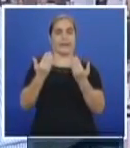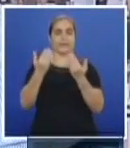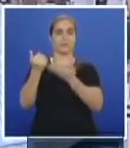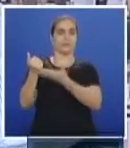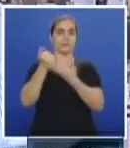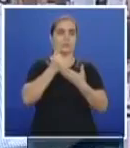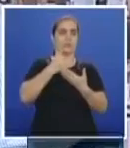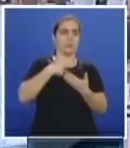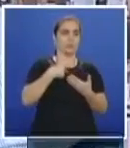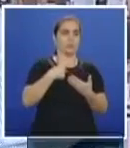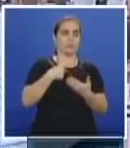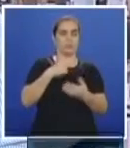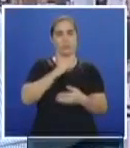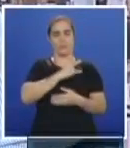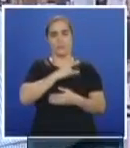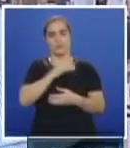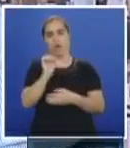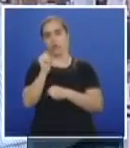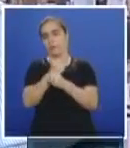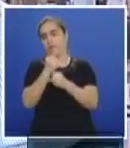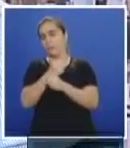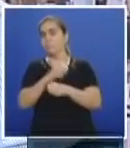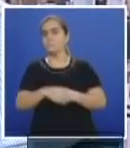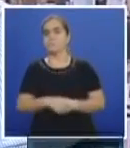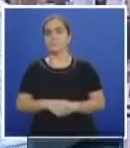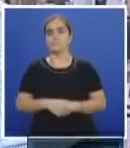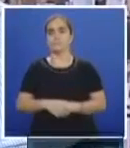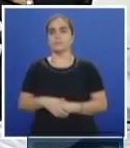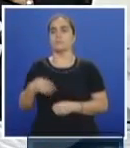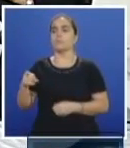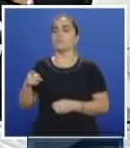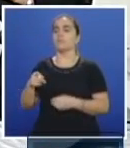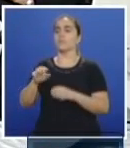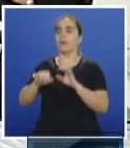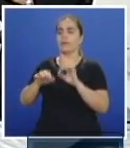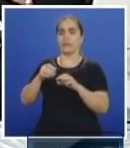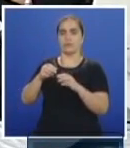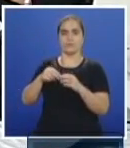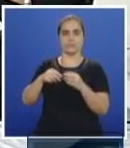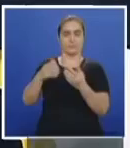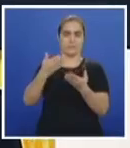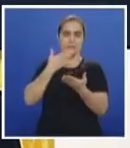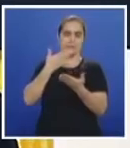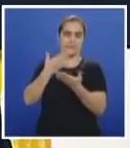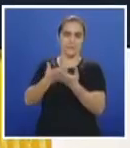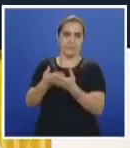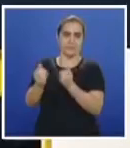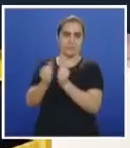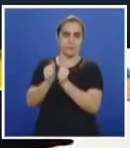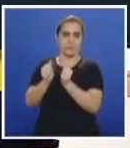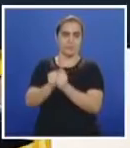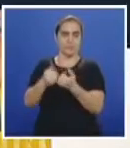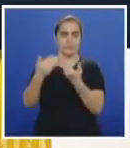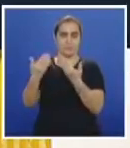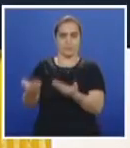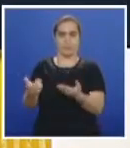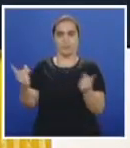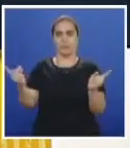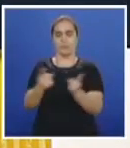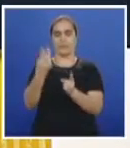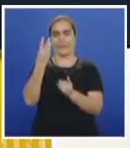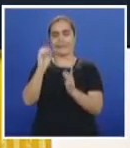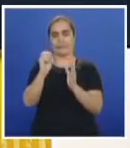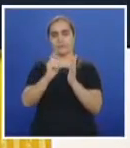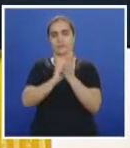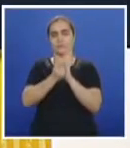llevar a nuestro destino, sea la universidad o sea el trabajo. Secretario, muy amable. Muchas gracias por acompañarnos usted también. Secretario de Tránsito, sus 30